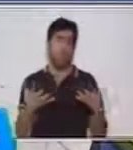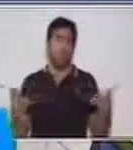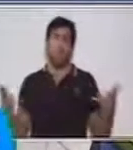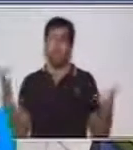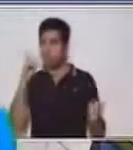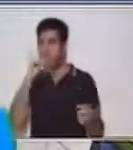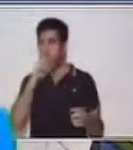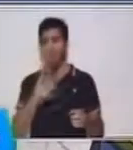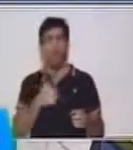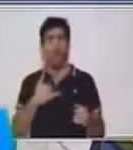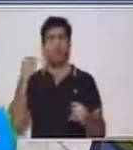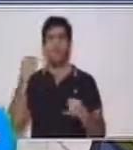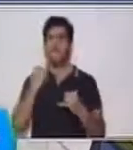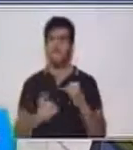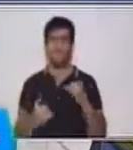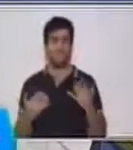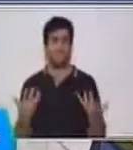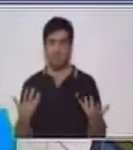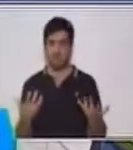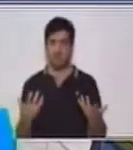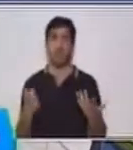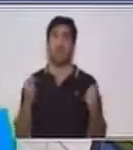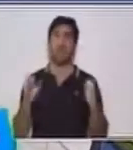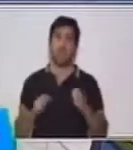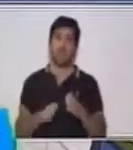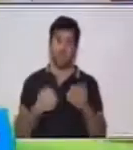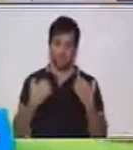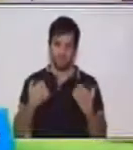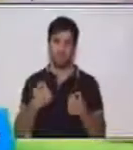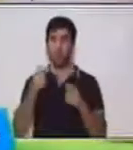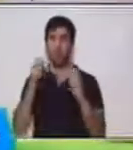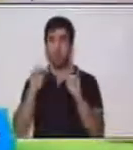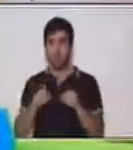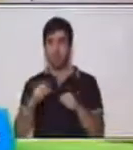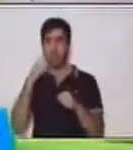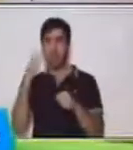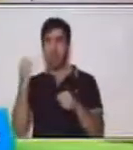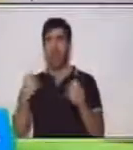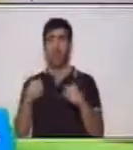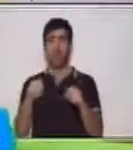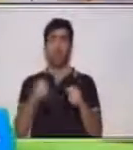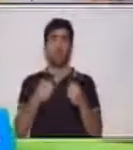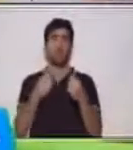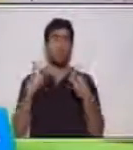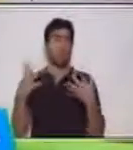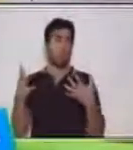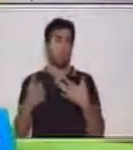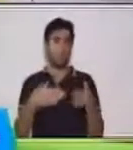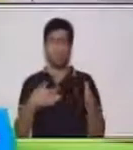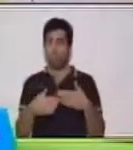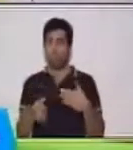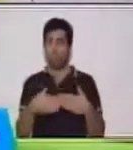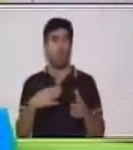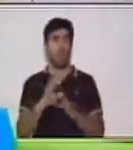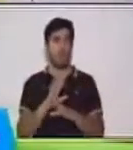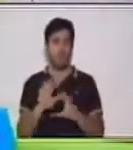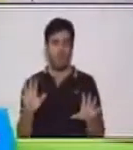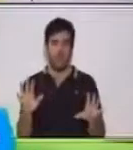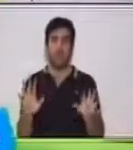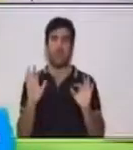Entonces, con esto se puede trabajar todos los números que nosotros querramos. Veamos acá